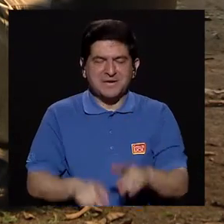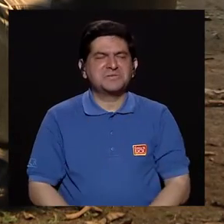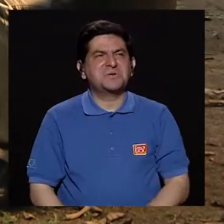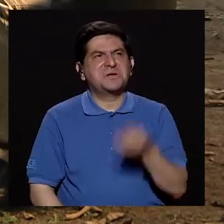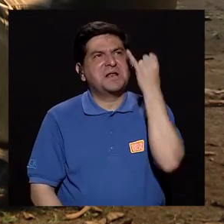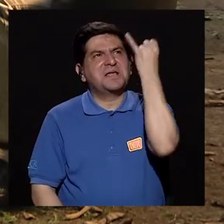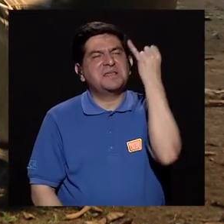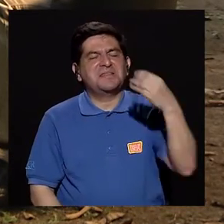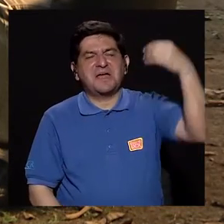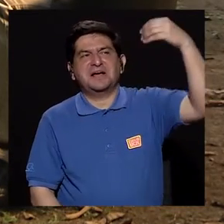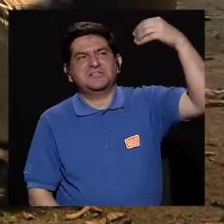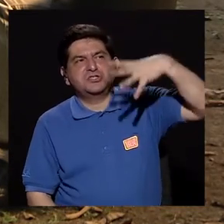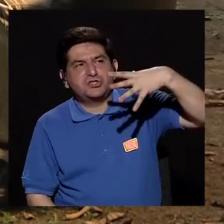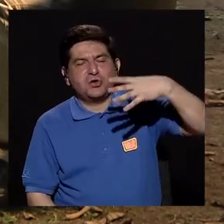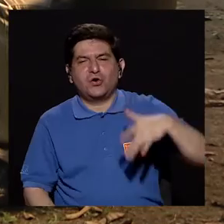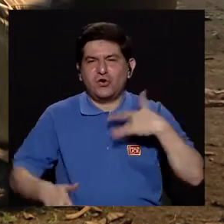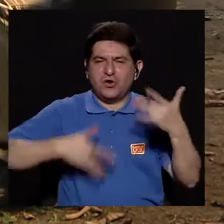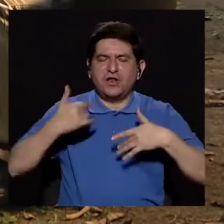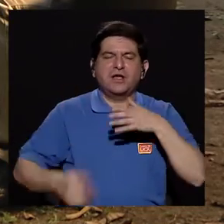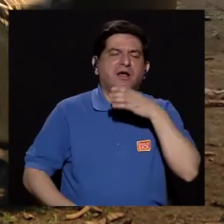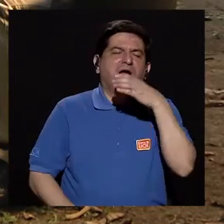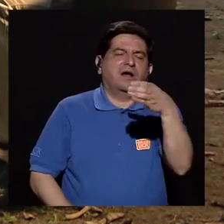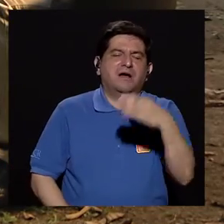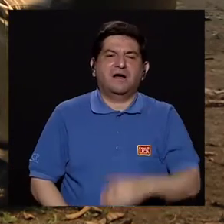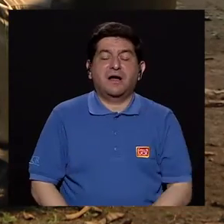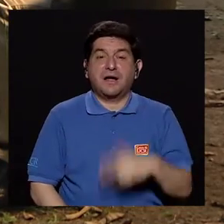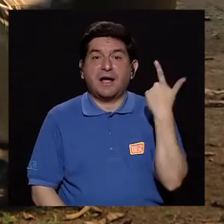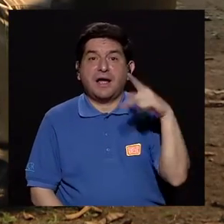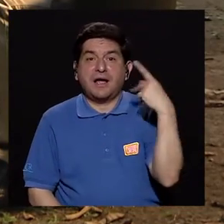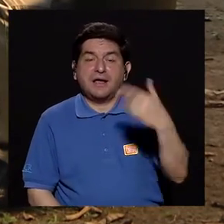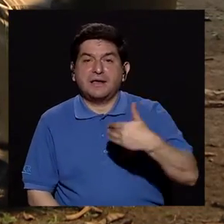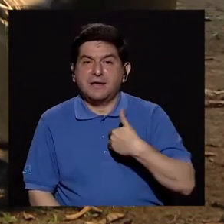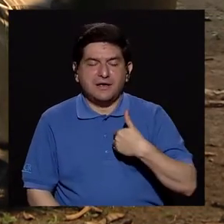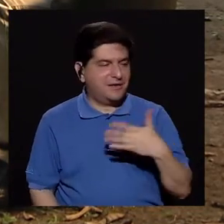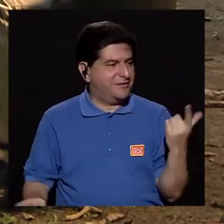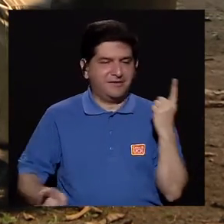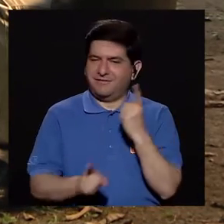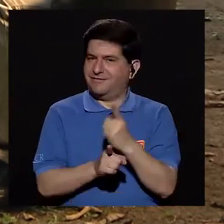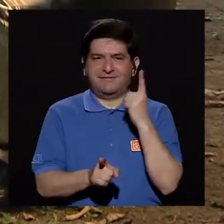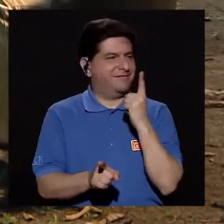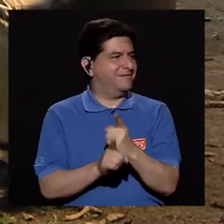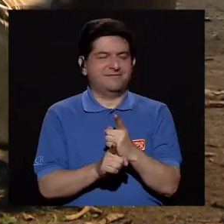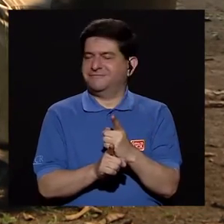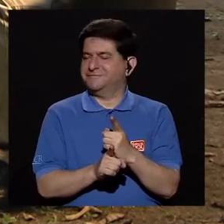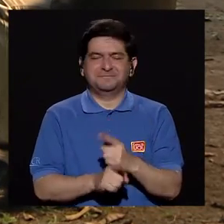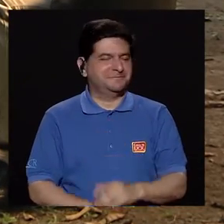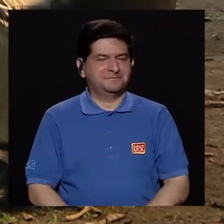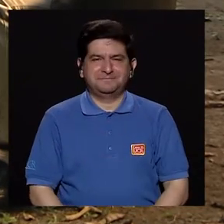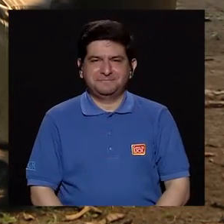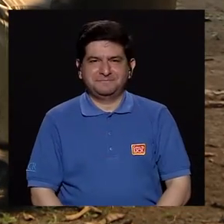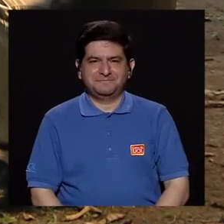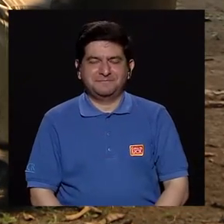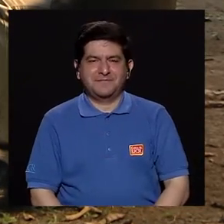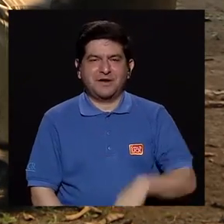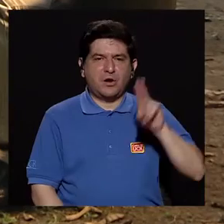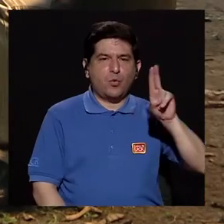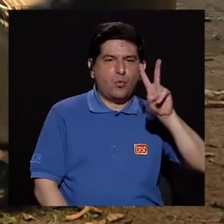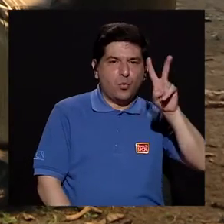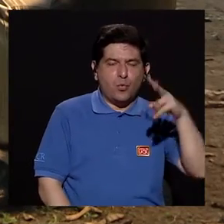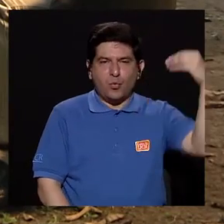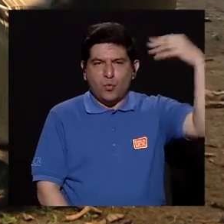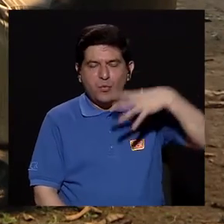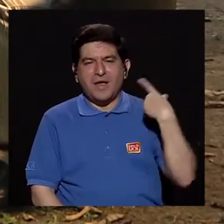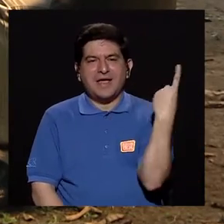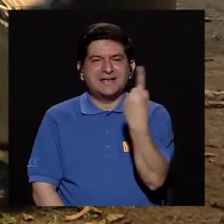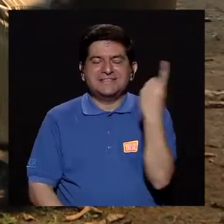asocian el sol y la sensación de calor con el riesgo que tienen y no es así. La radiación ultravioleta